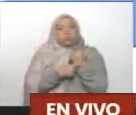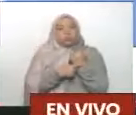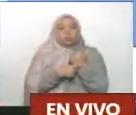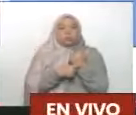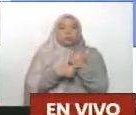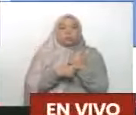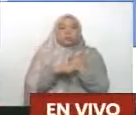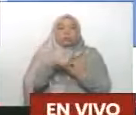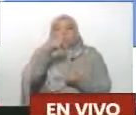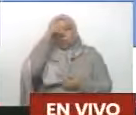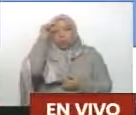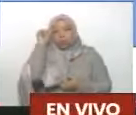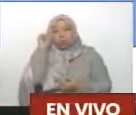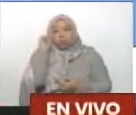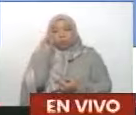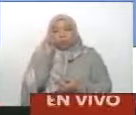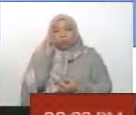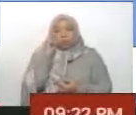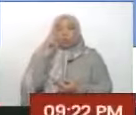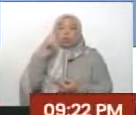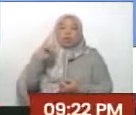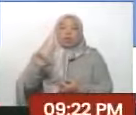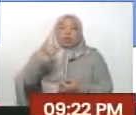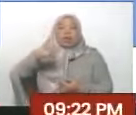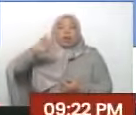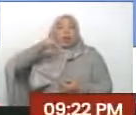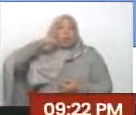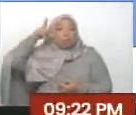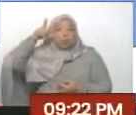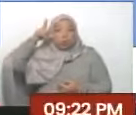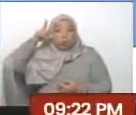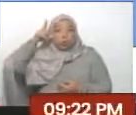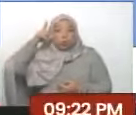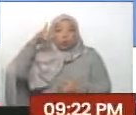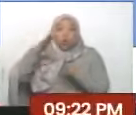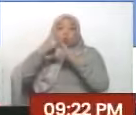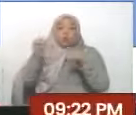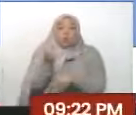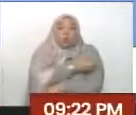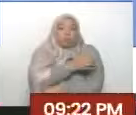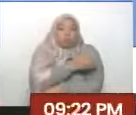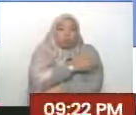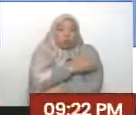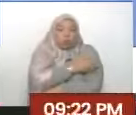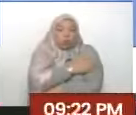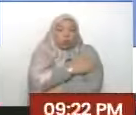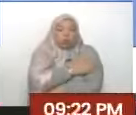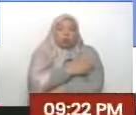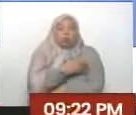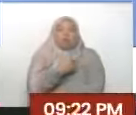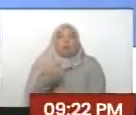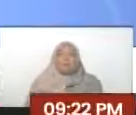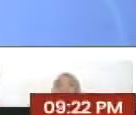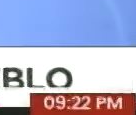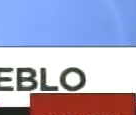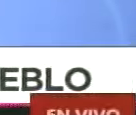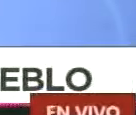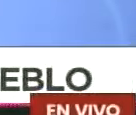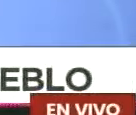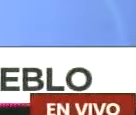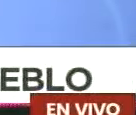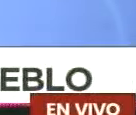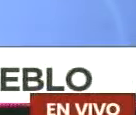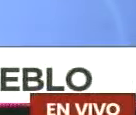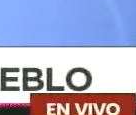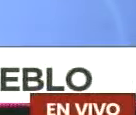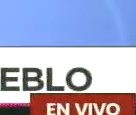Borges, con el ladrón de Leopoldo López, con esa casta de apellidos neofascistas, que lo que han hecho es causar sufrimiento, daño al